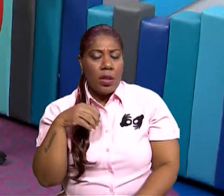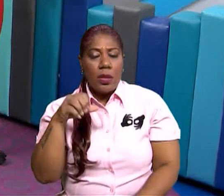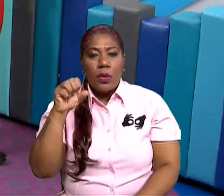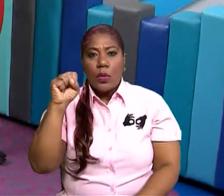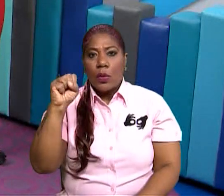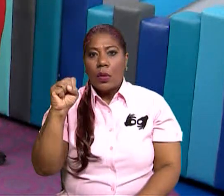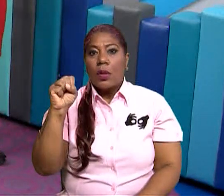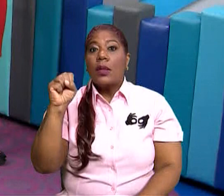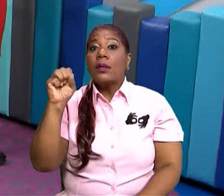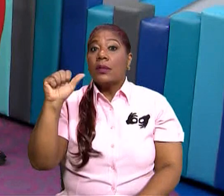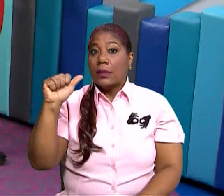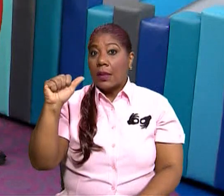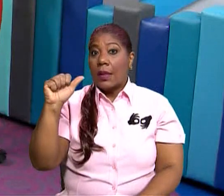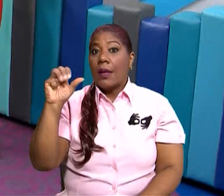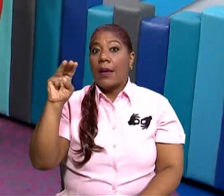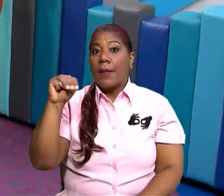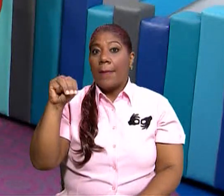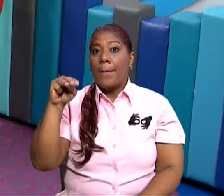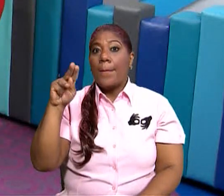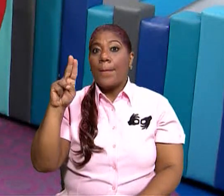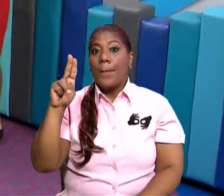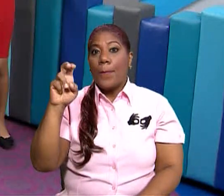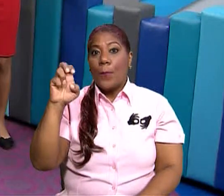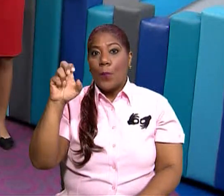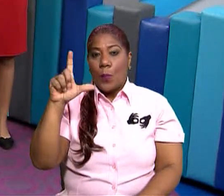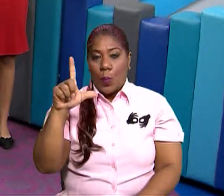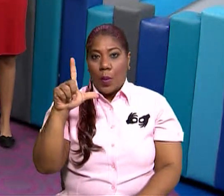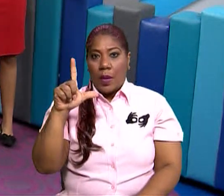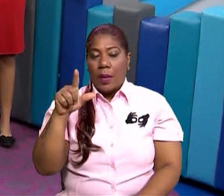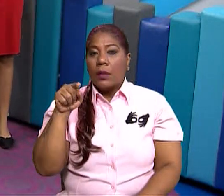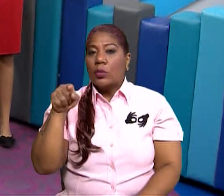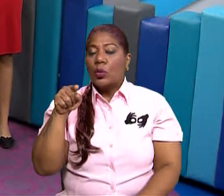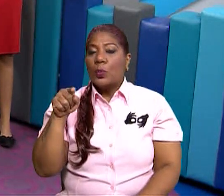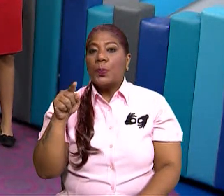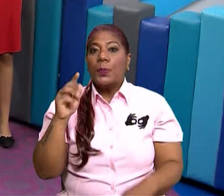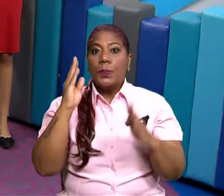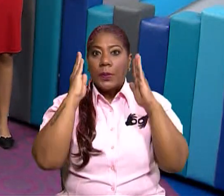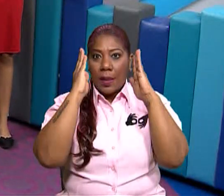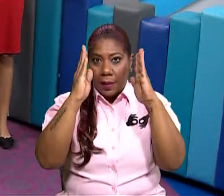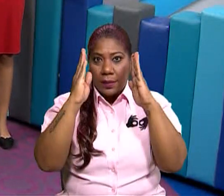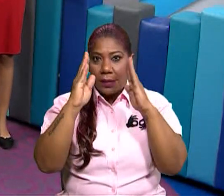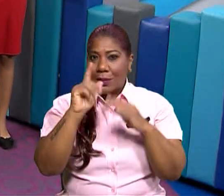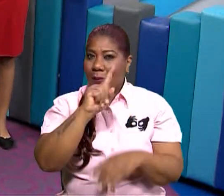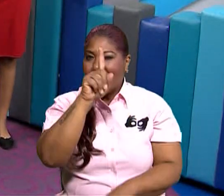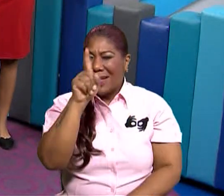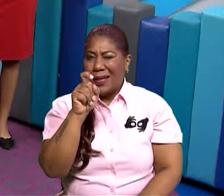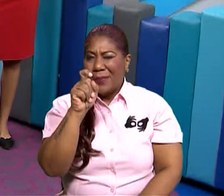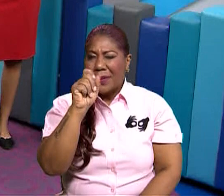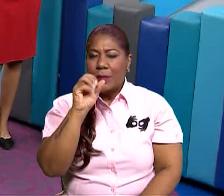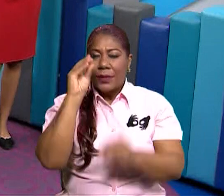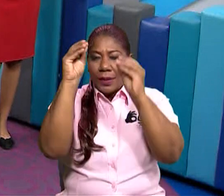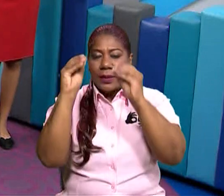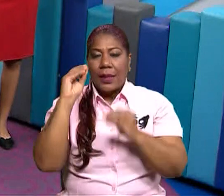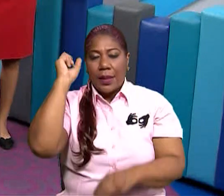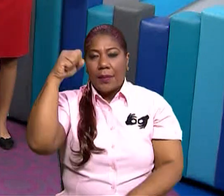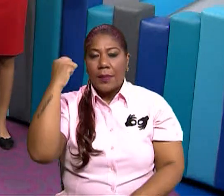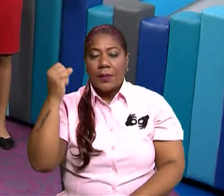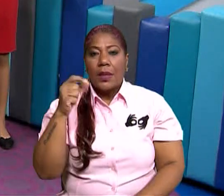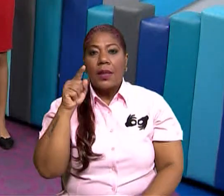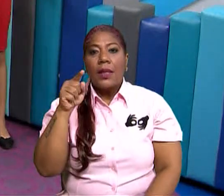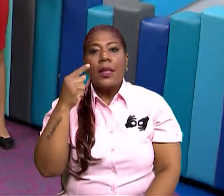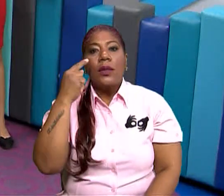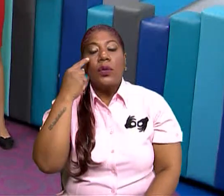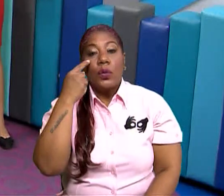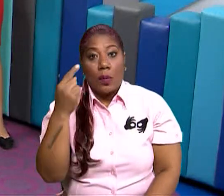ahí. Ajá. Ahí está viéndonos. Ahí está esperando. Samuel Murillo, párate y escucha la pregunta de la maestra. Dice, ¿qué condiciones